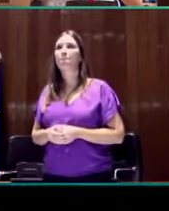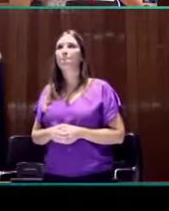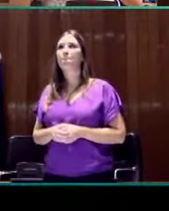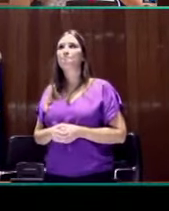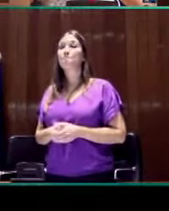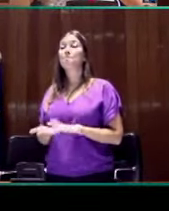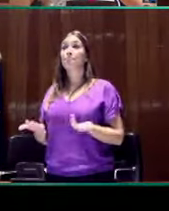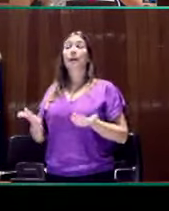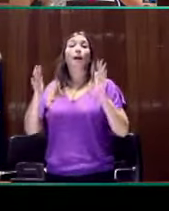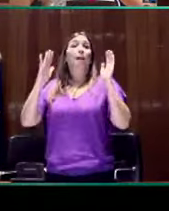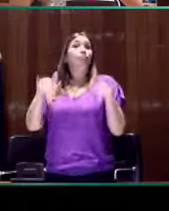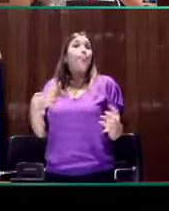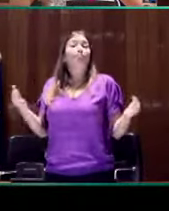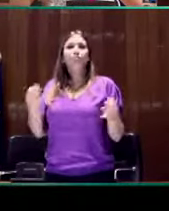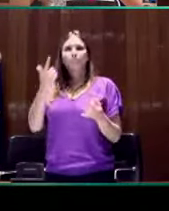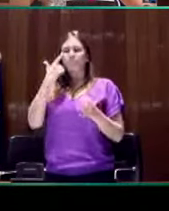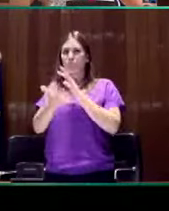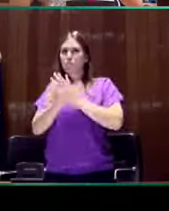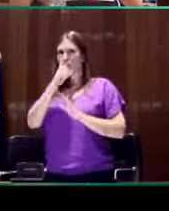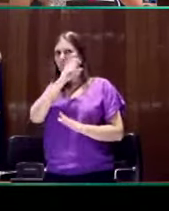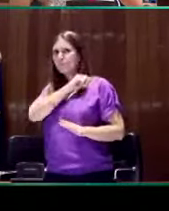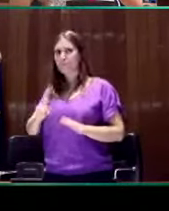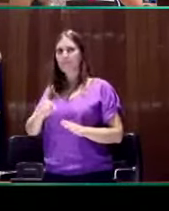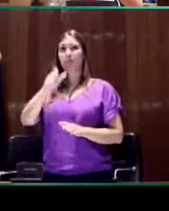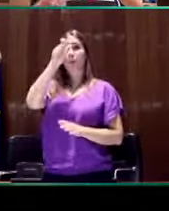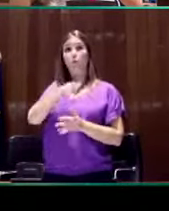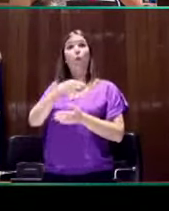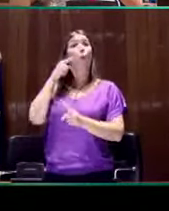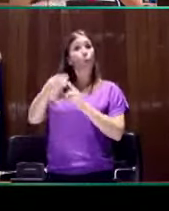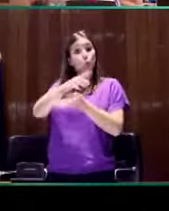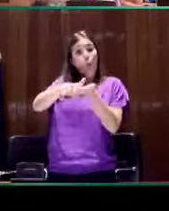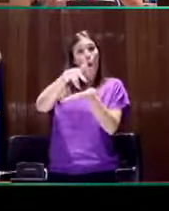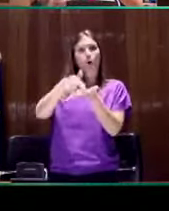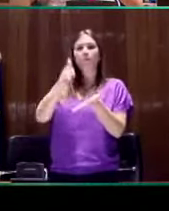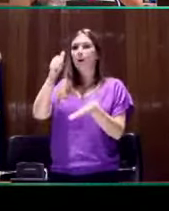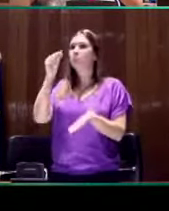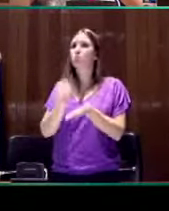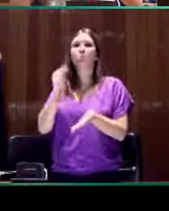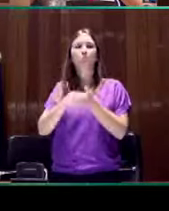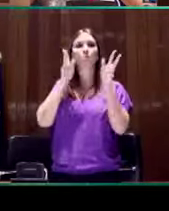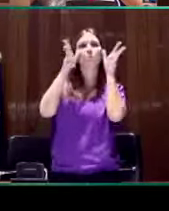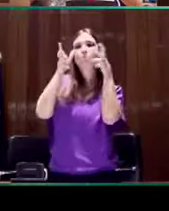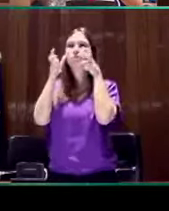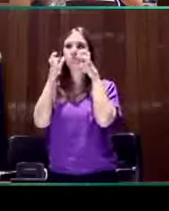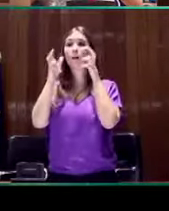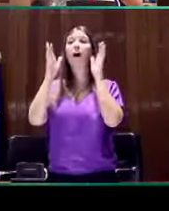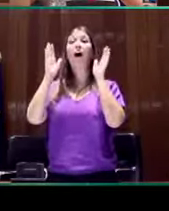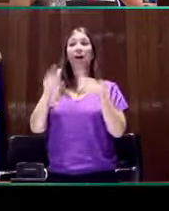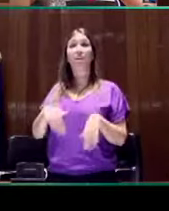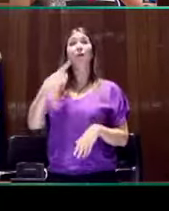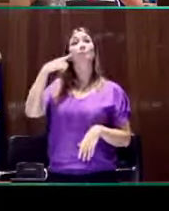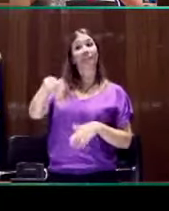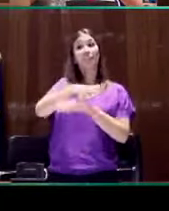Se aprecia, por tanto, una mayor rapidez perceptiva en los usuarios de lengua de signos, por lo que entendemos que el manejo y